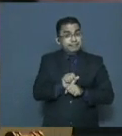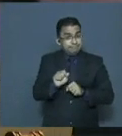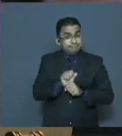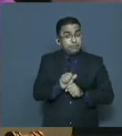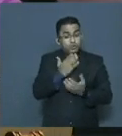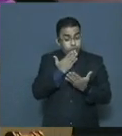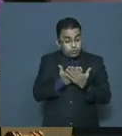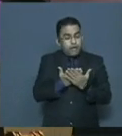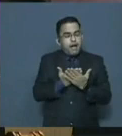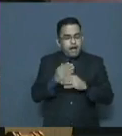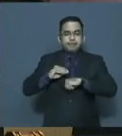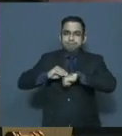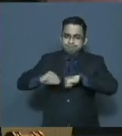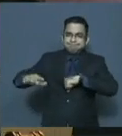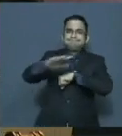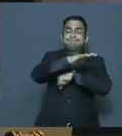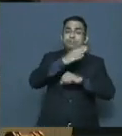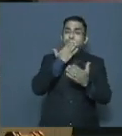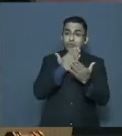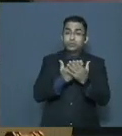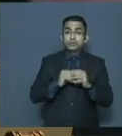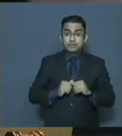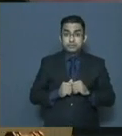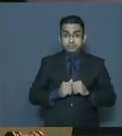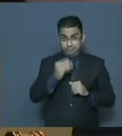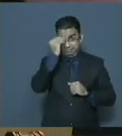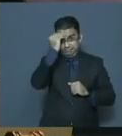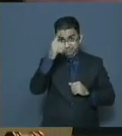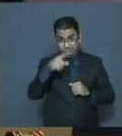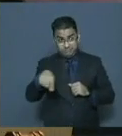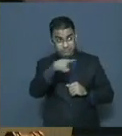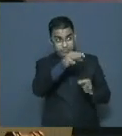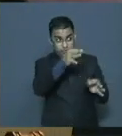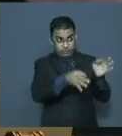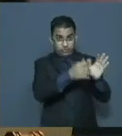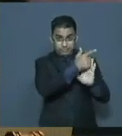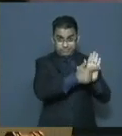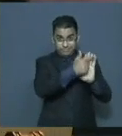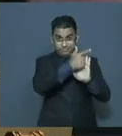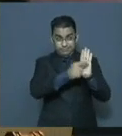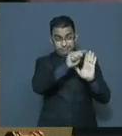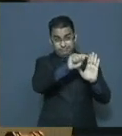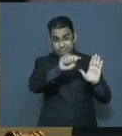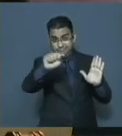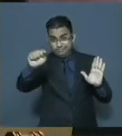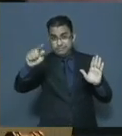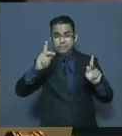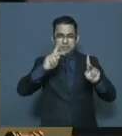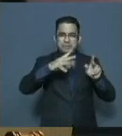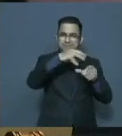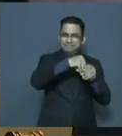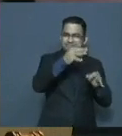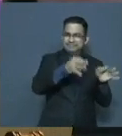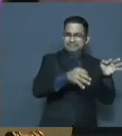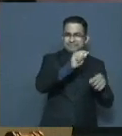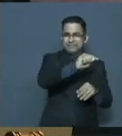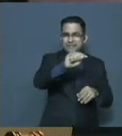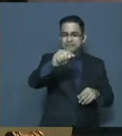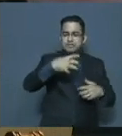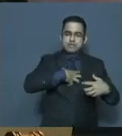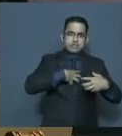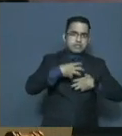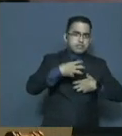El Poder Judicial no está ajeno a los reclamos y urgencias de abogadas, abogados, usuarios y personas